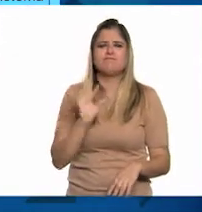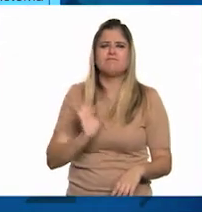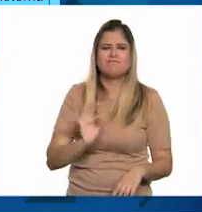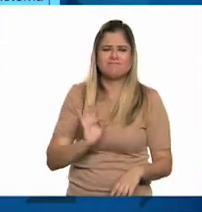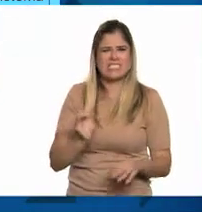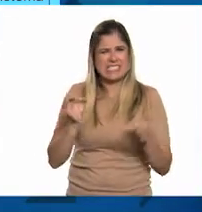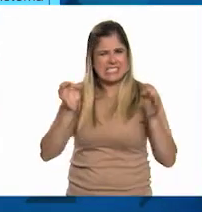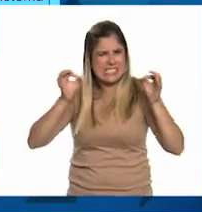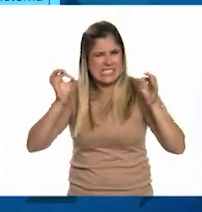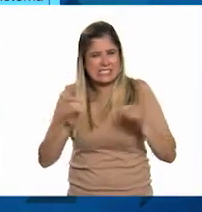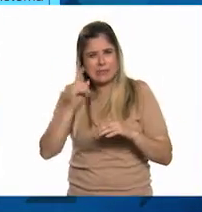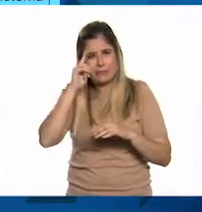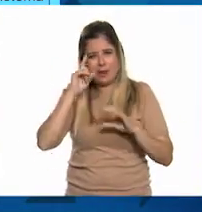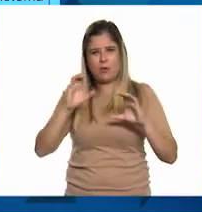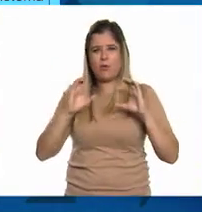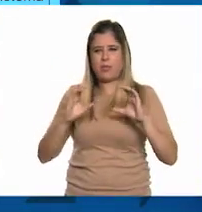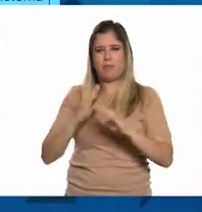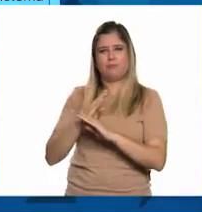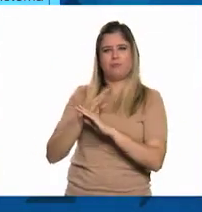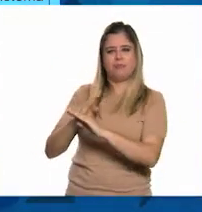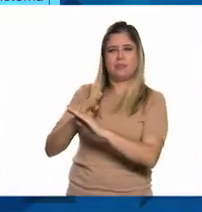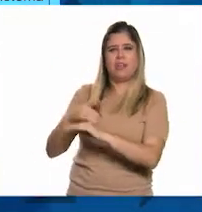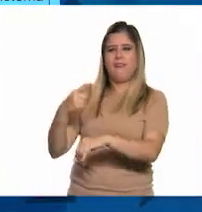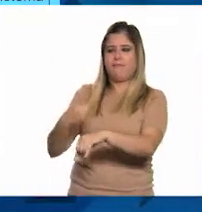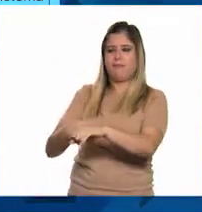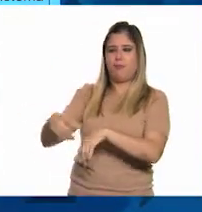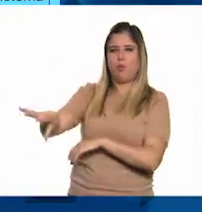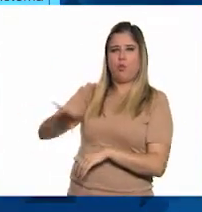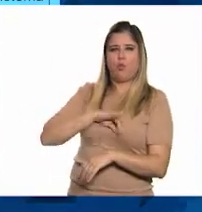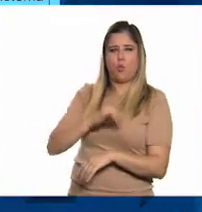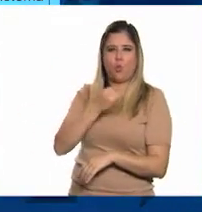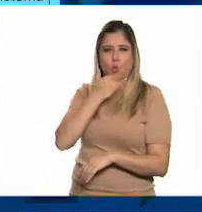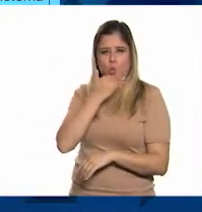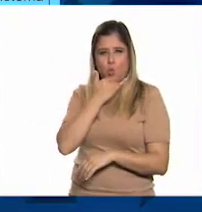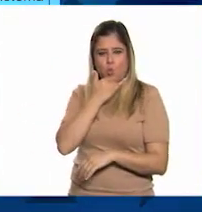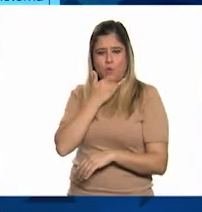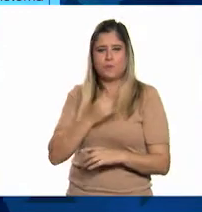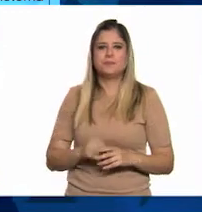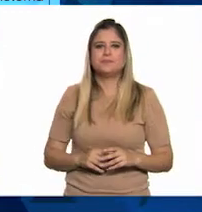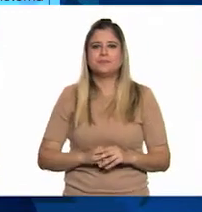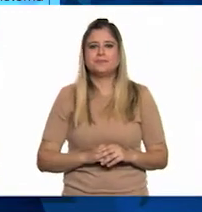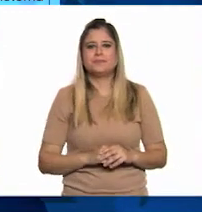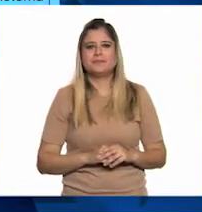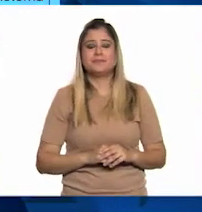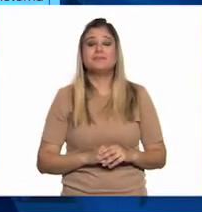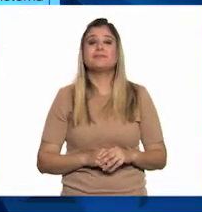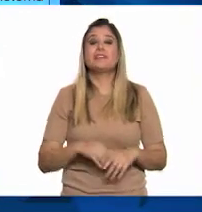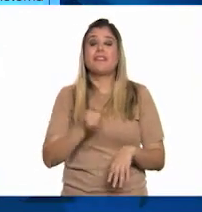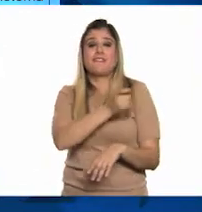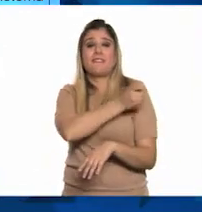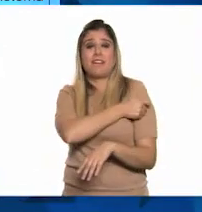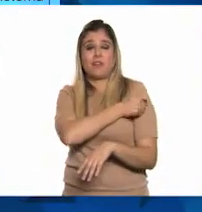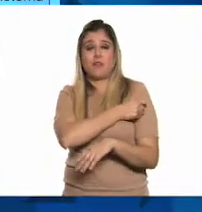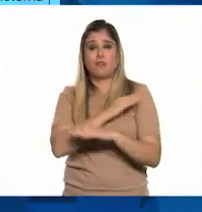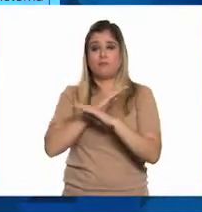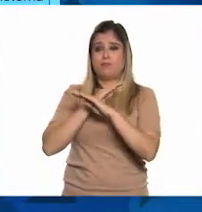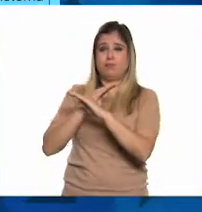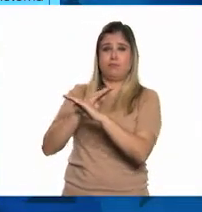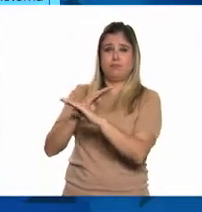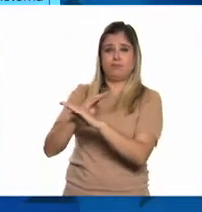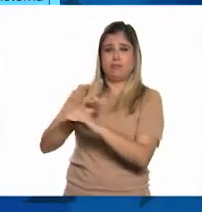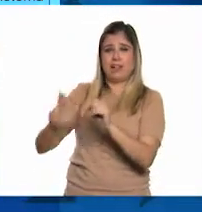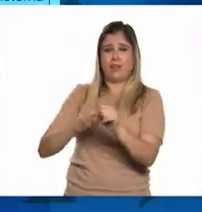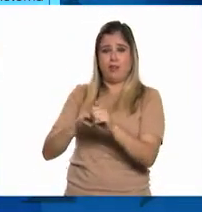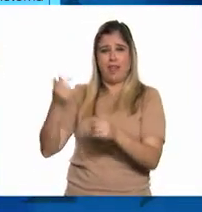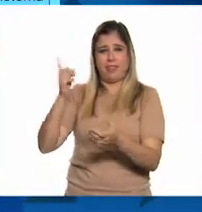y eficaz de protegernos contra enfermedades dañinas antes de entrar en contacto con ellas. Las vacunas activan las defensas naturales del